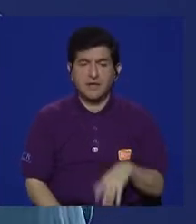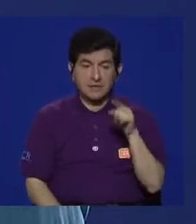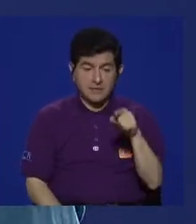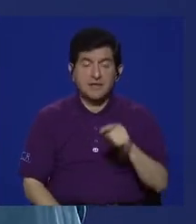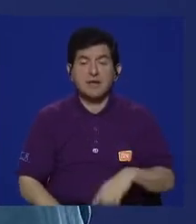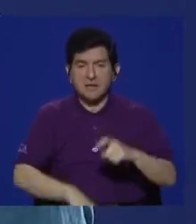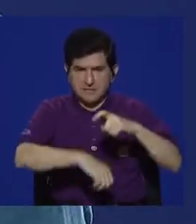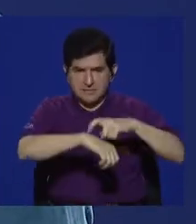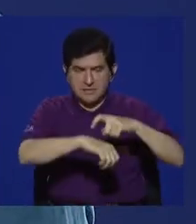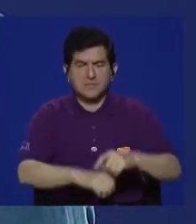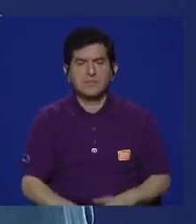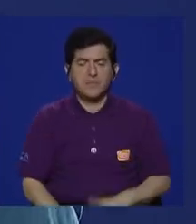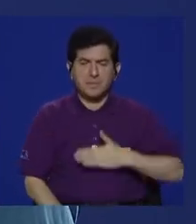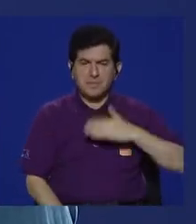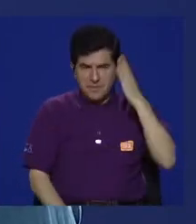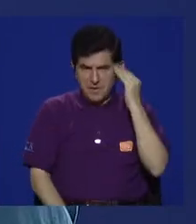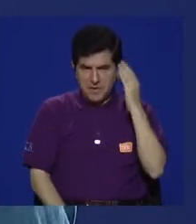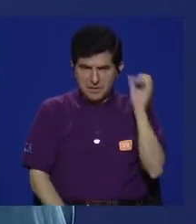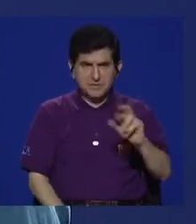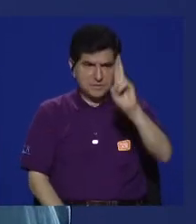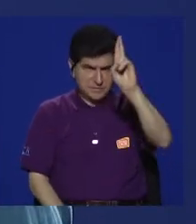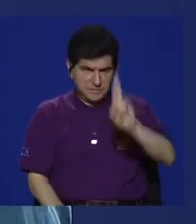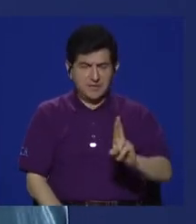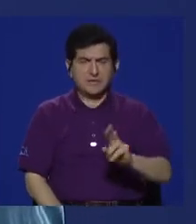en mi experiencia aquí en Costa Rica,